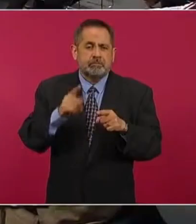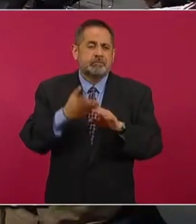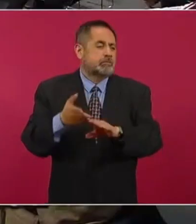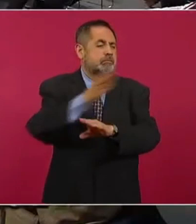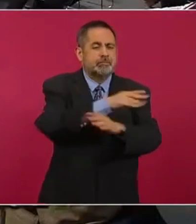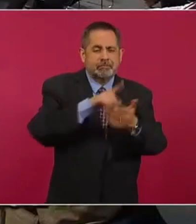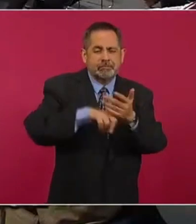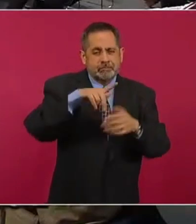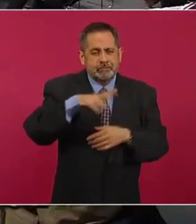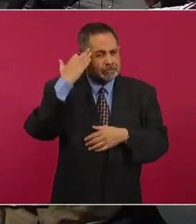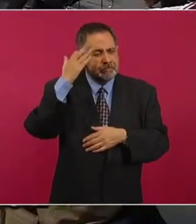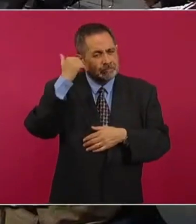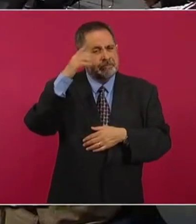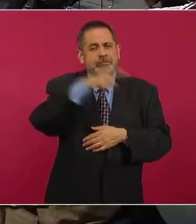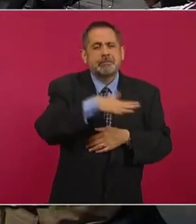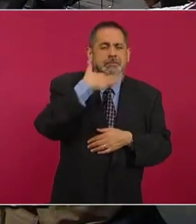corrupción.